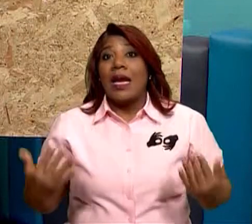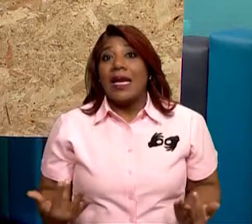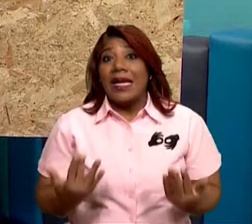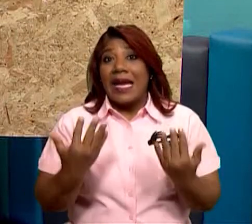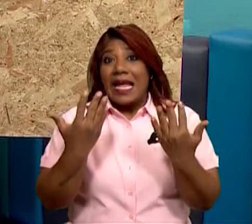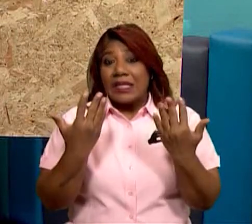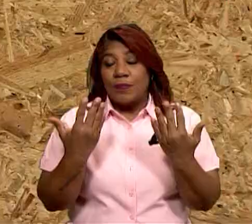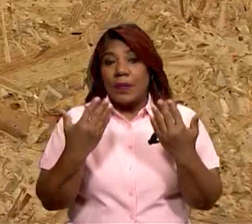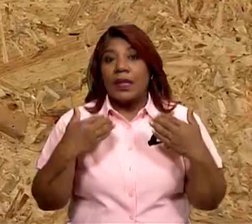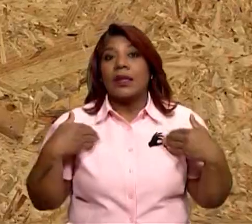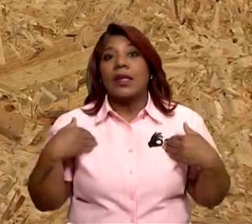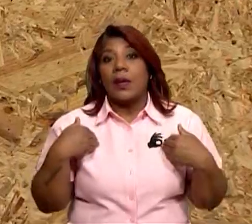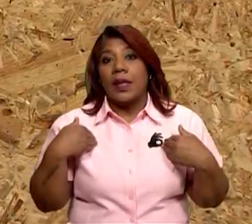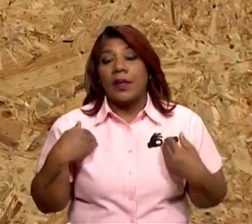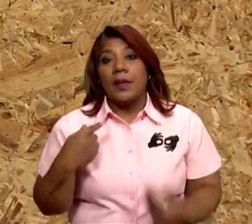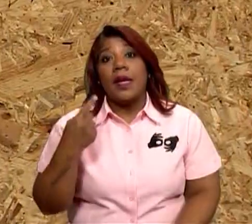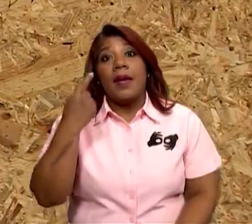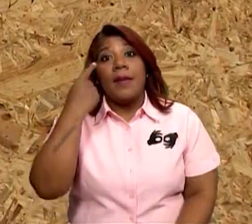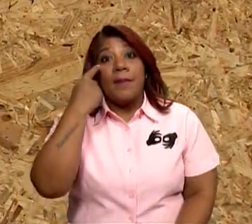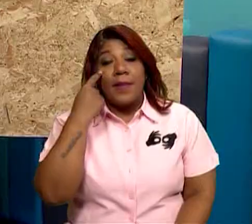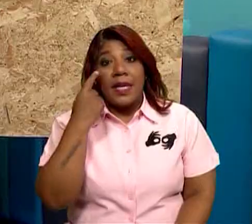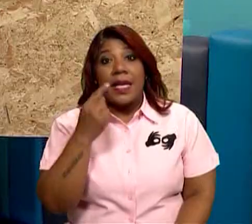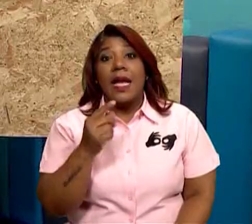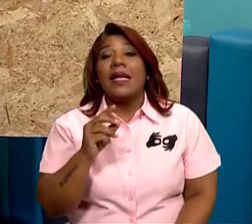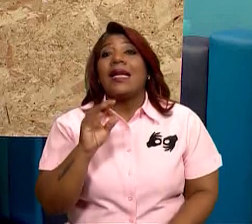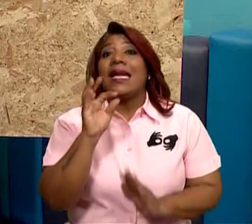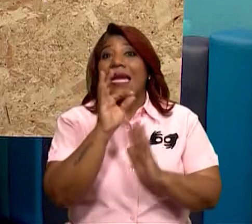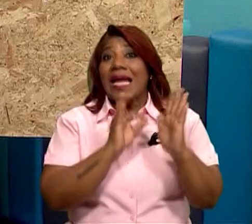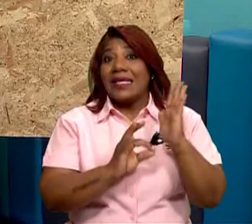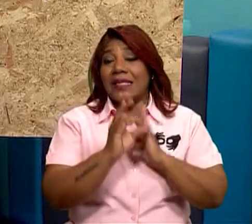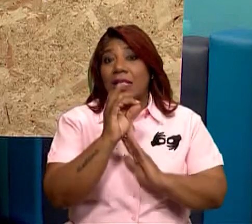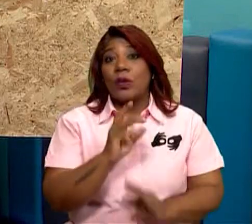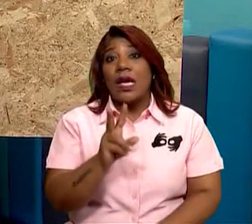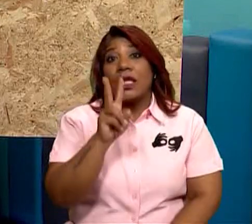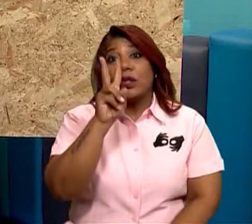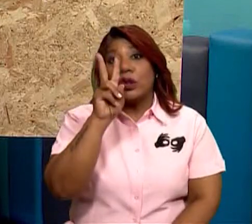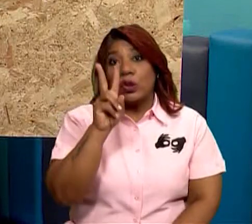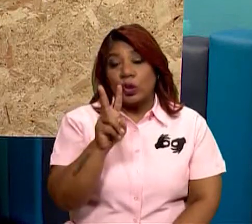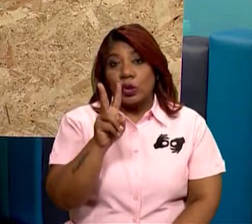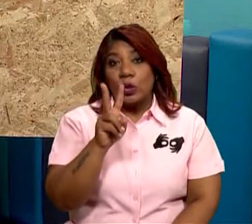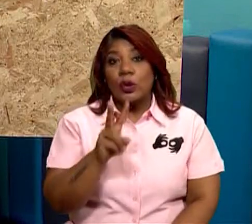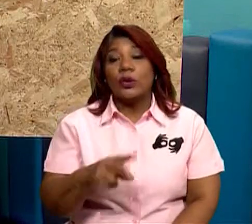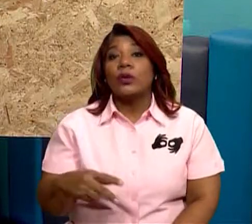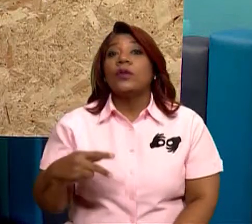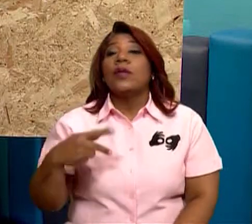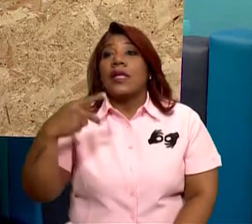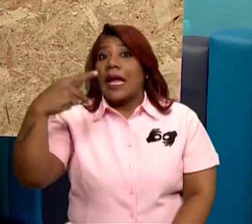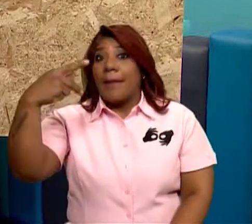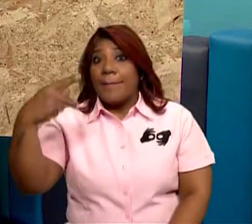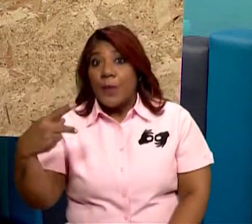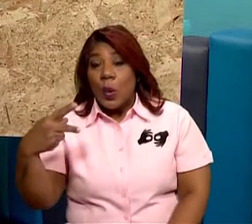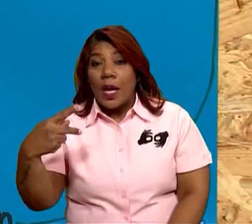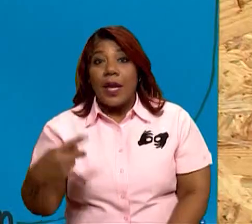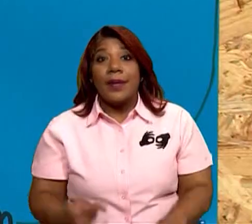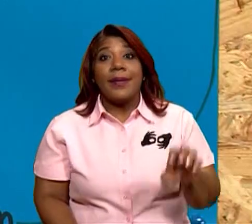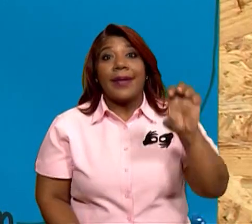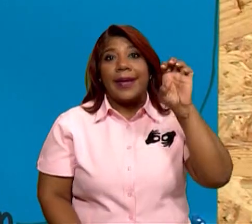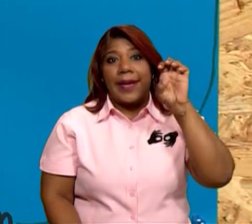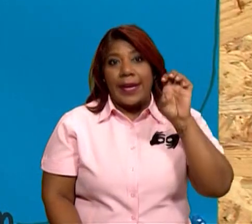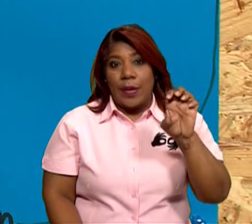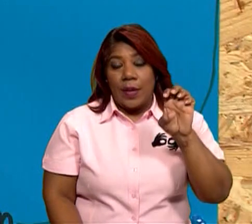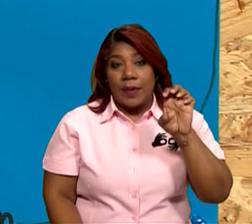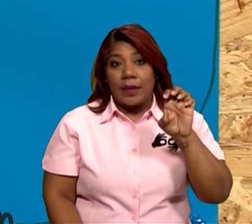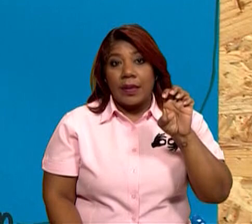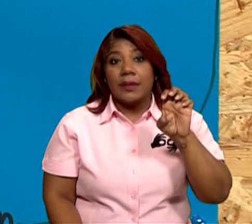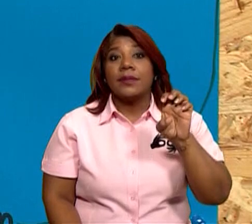las eucariotas, muy bien. ¿Verdad? Aquí las tenemos. Vamos a armar aquí. Ahora dice que